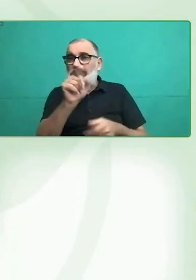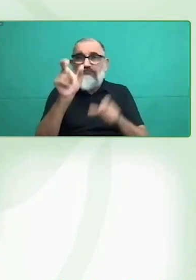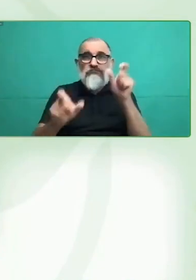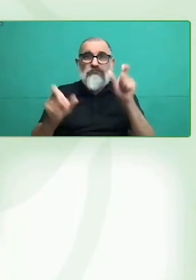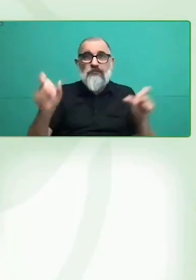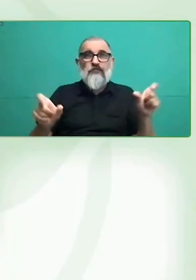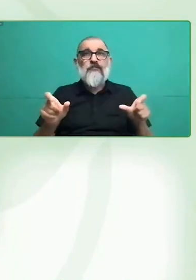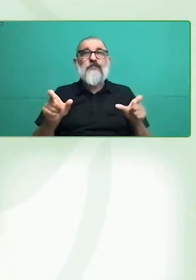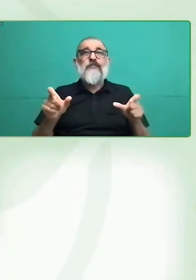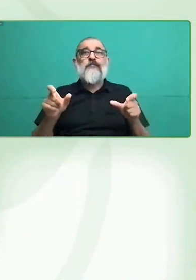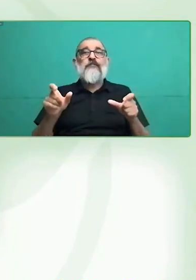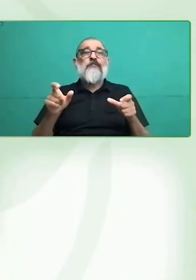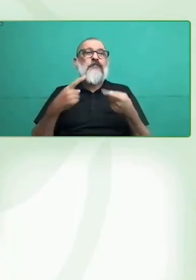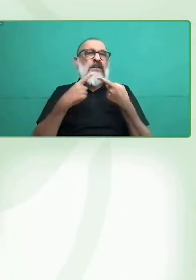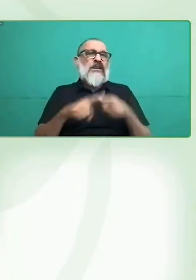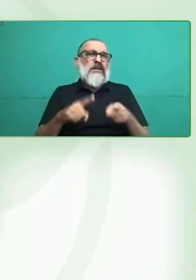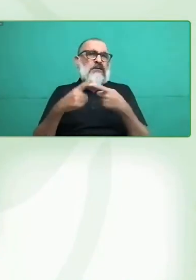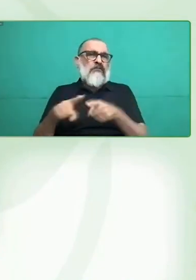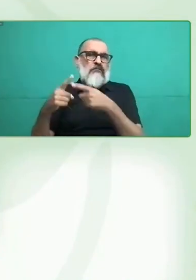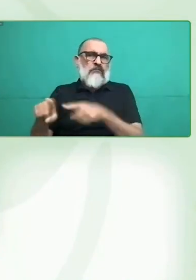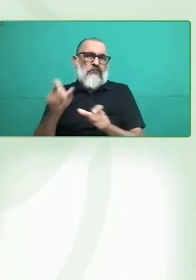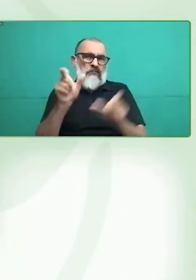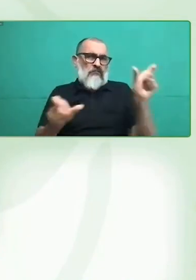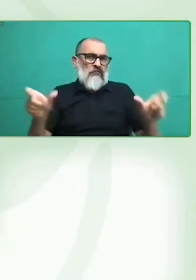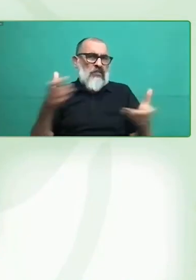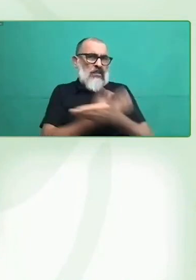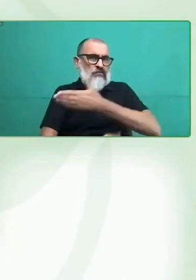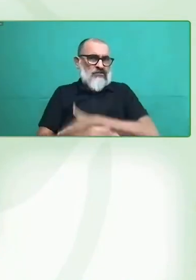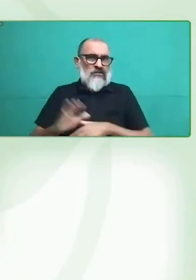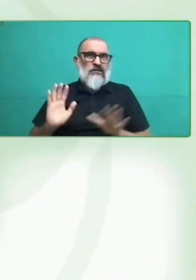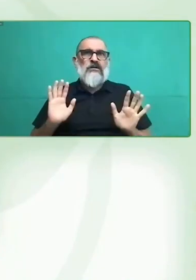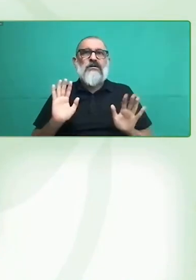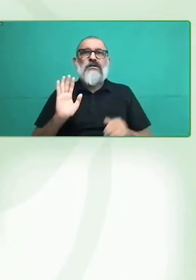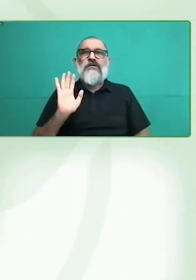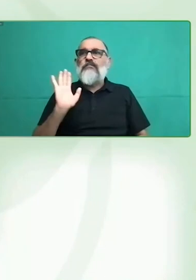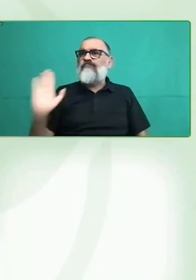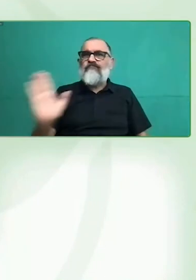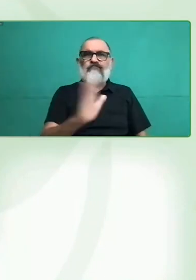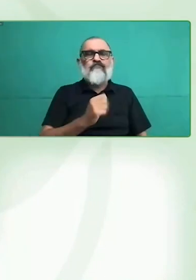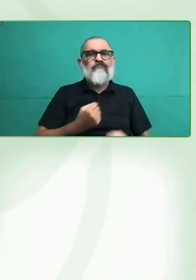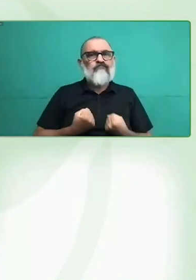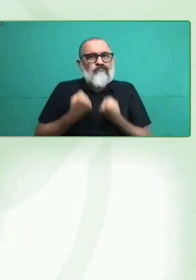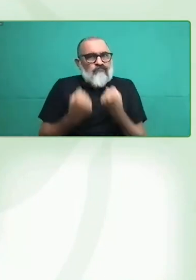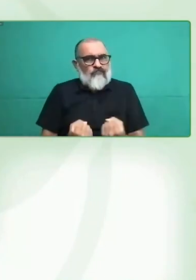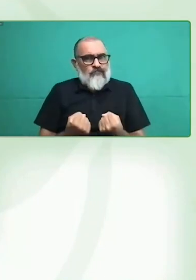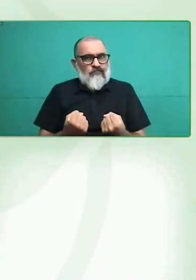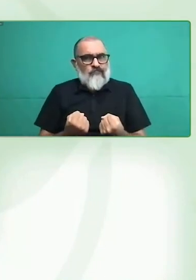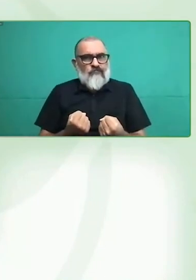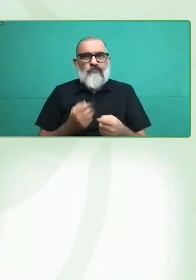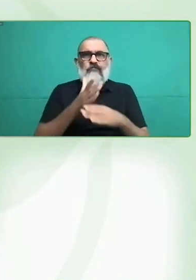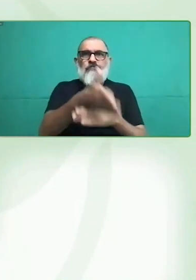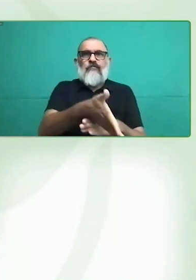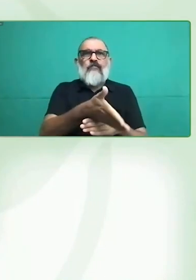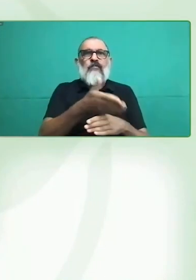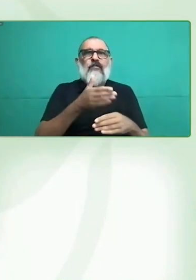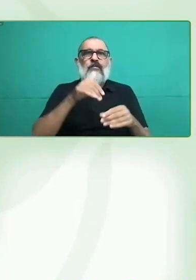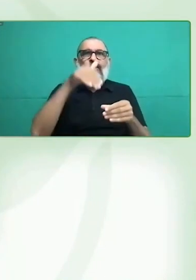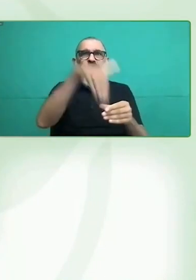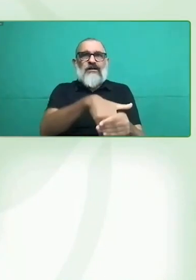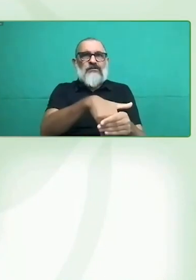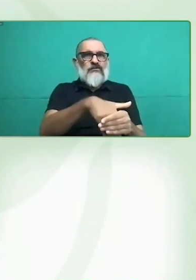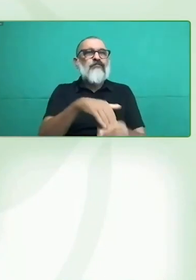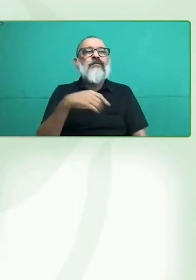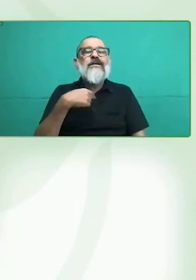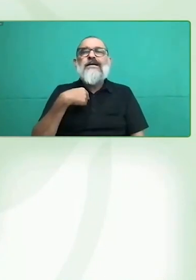fue de las presidenciales anteriores, no las últimas, y ahí nos dimos cuenta lo importante que era poder